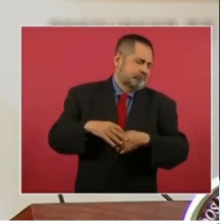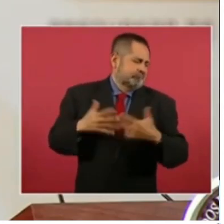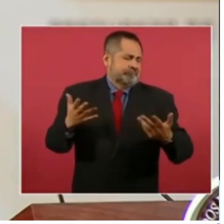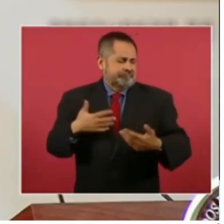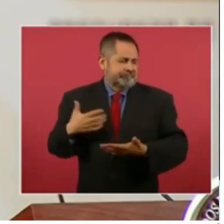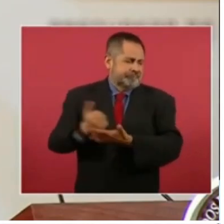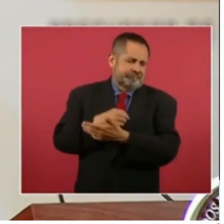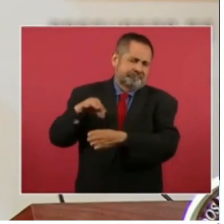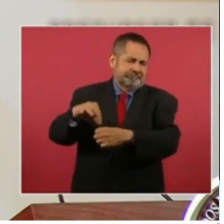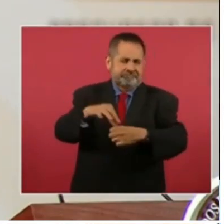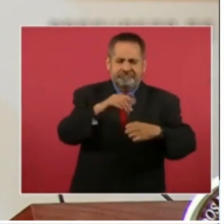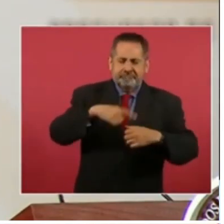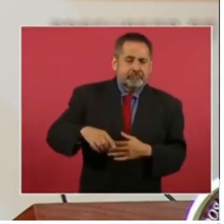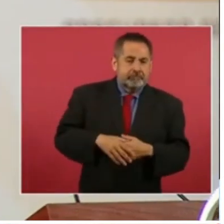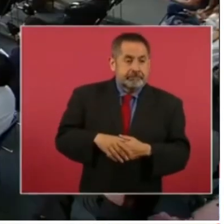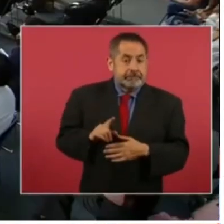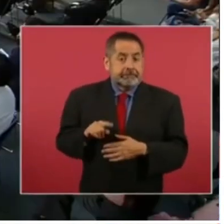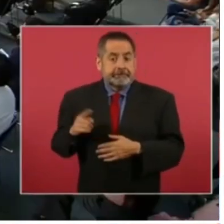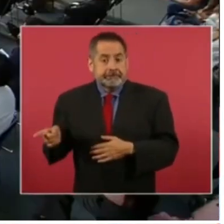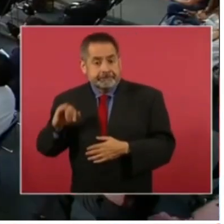y esos que se habían quedado callados